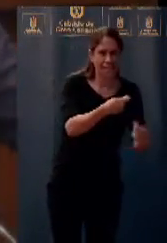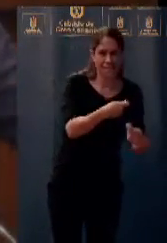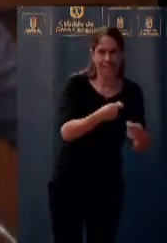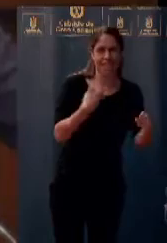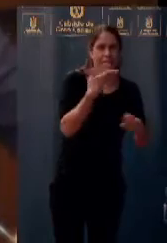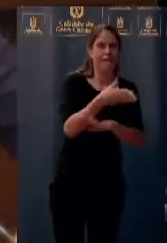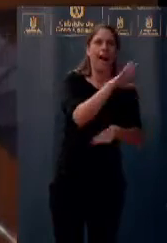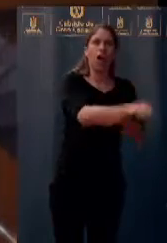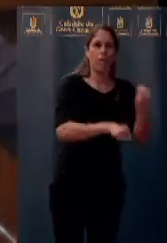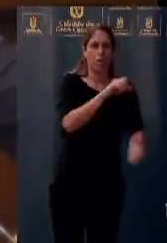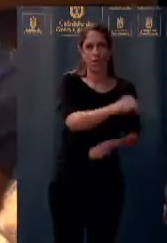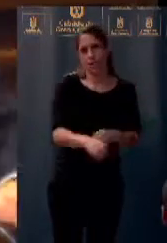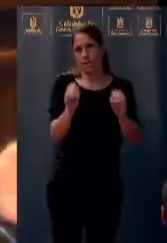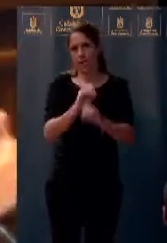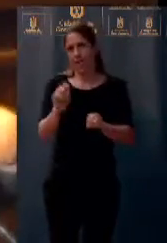y es la ruina del sector.